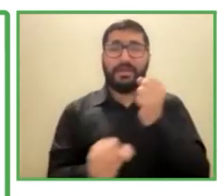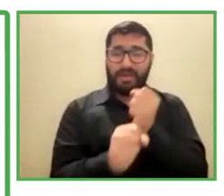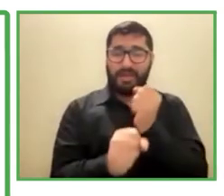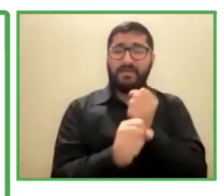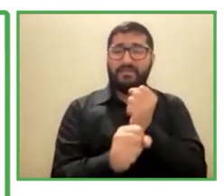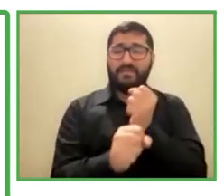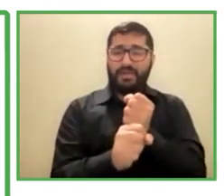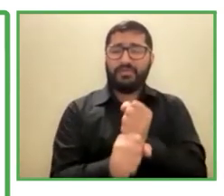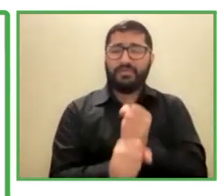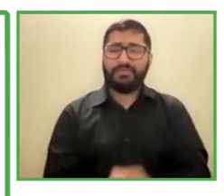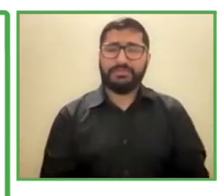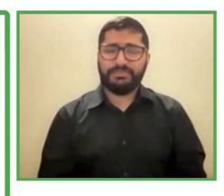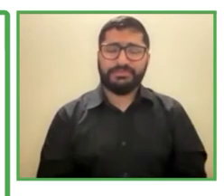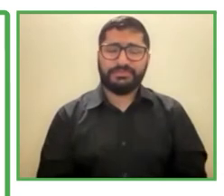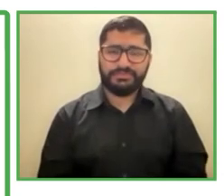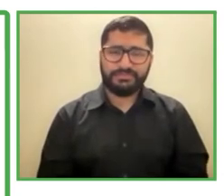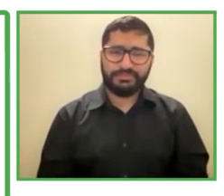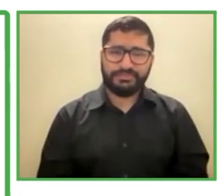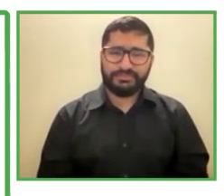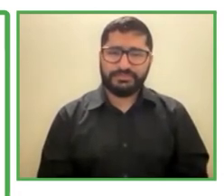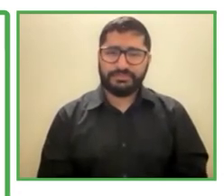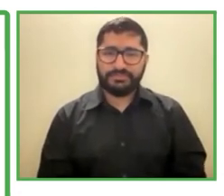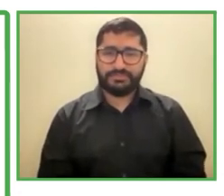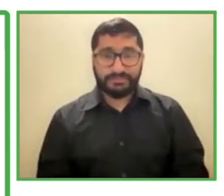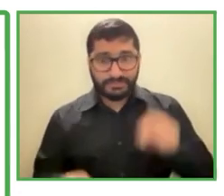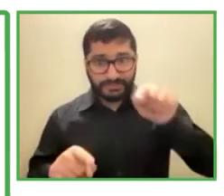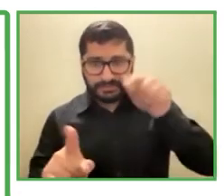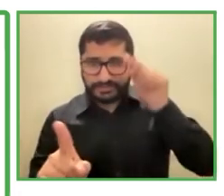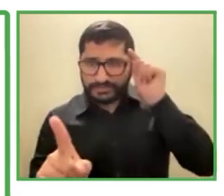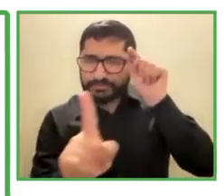lo que es una gran oportunidad para